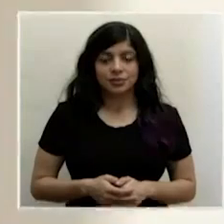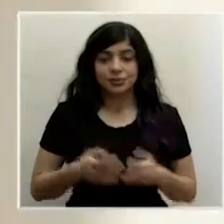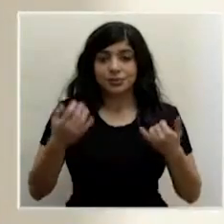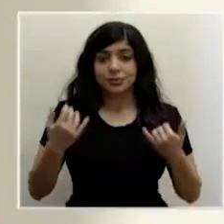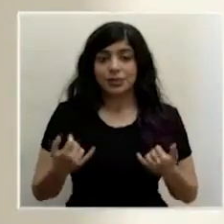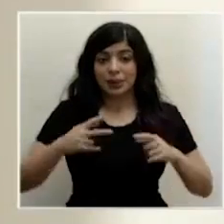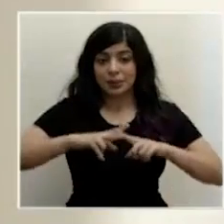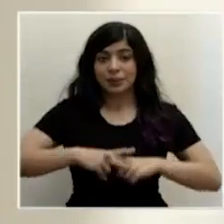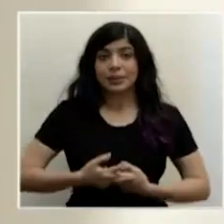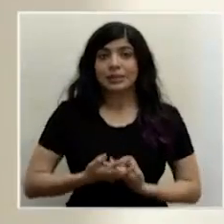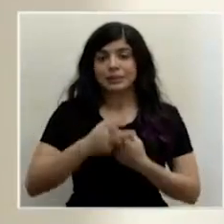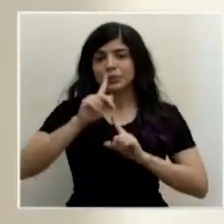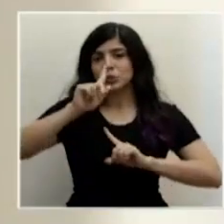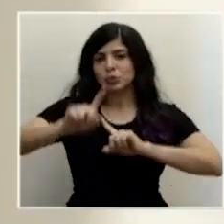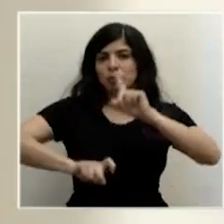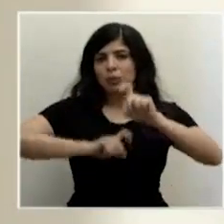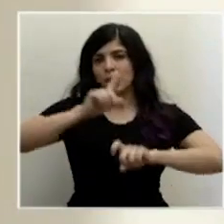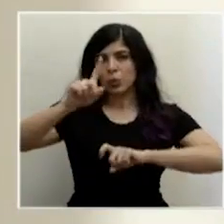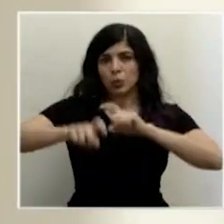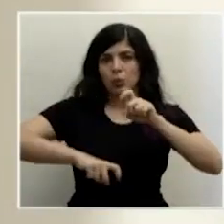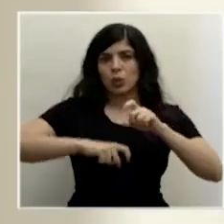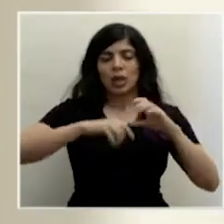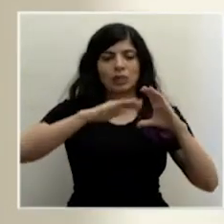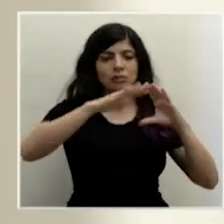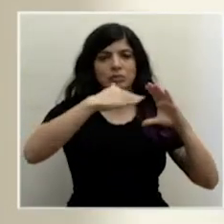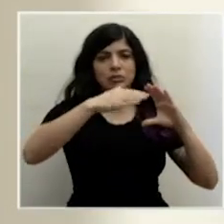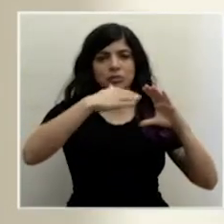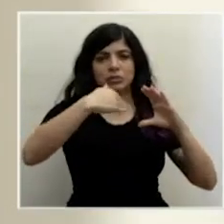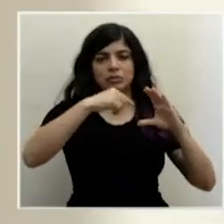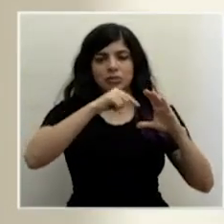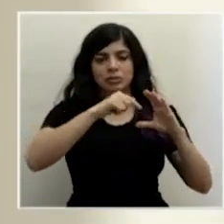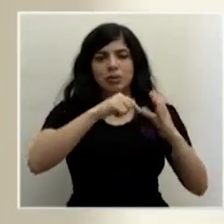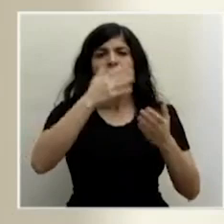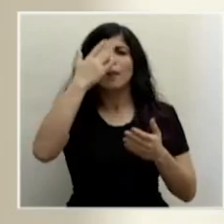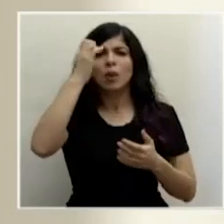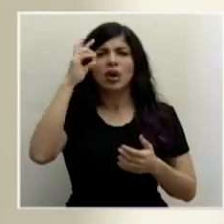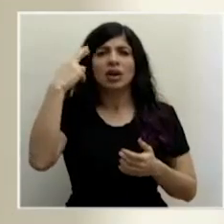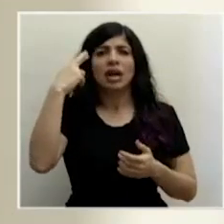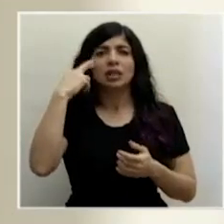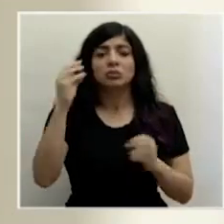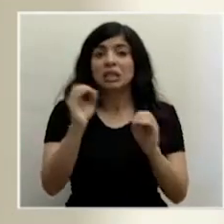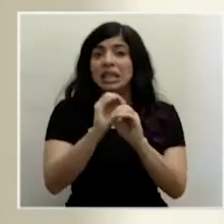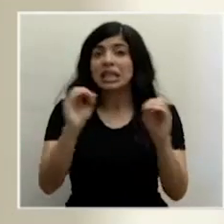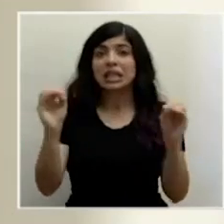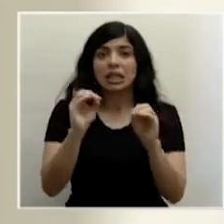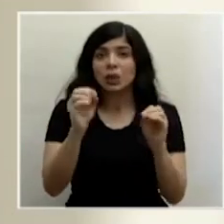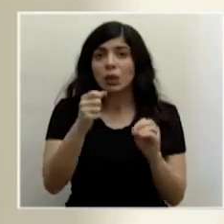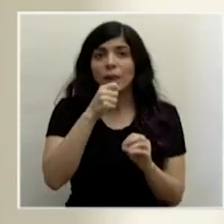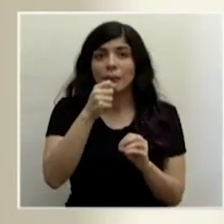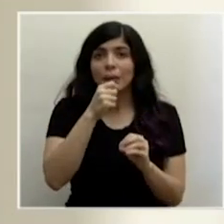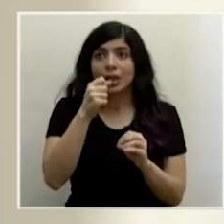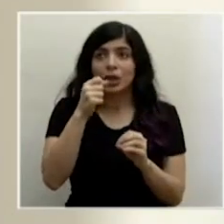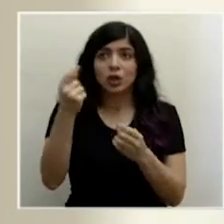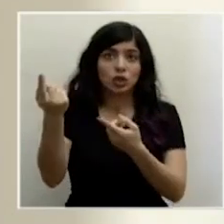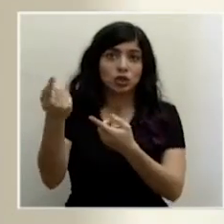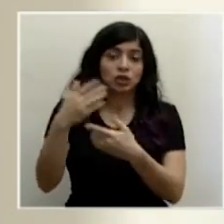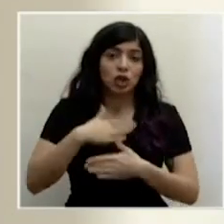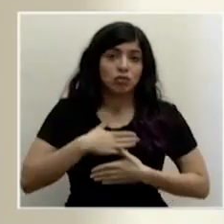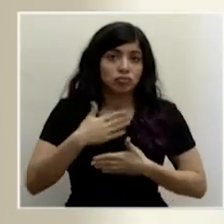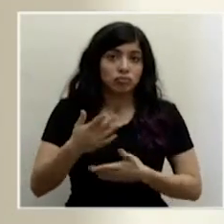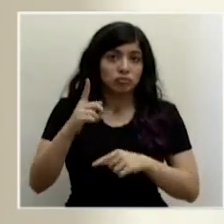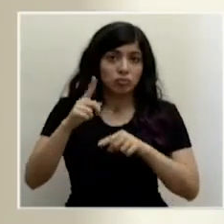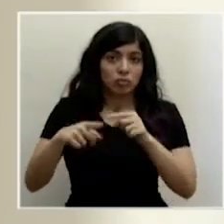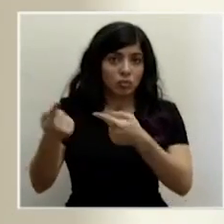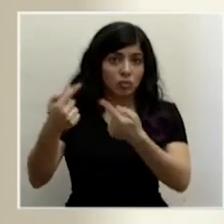Iniciamos el periodo de consultas que recibimos vía remota, esto debido a que ninguno de los colegas manifestó la disponibilidad